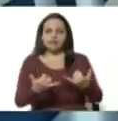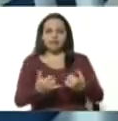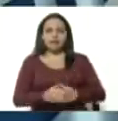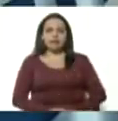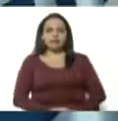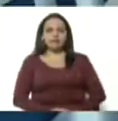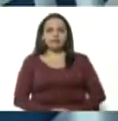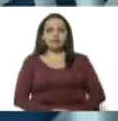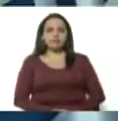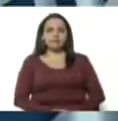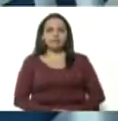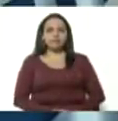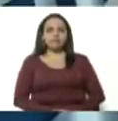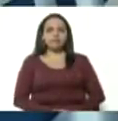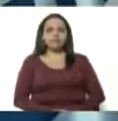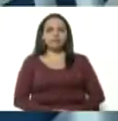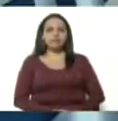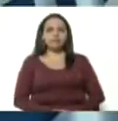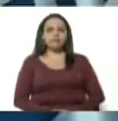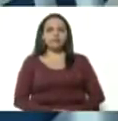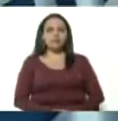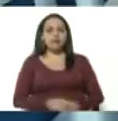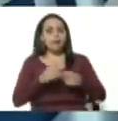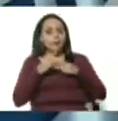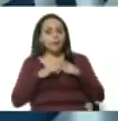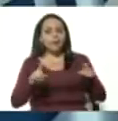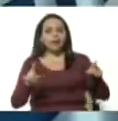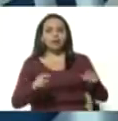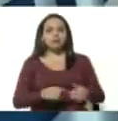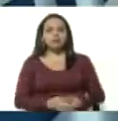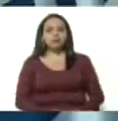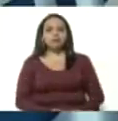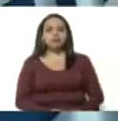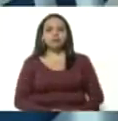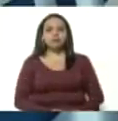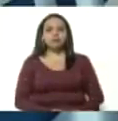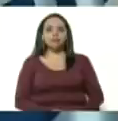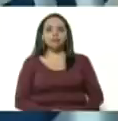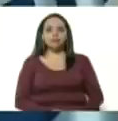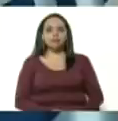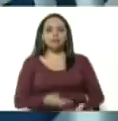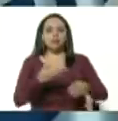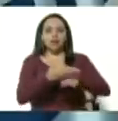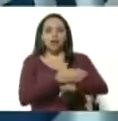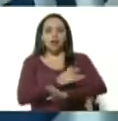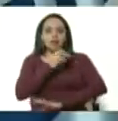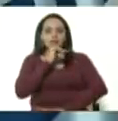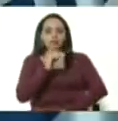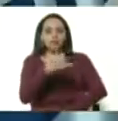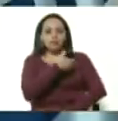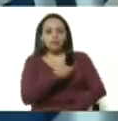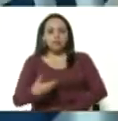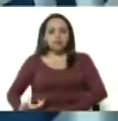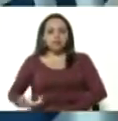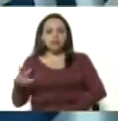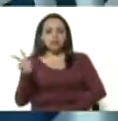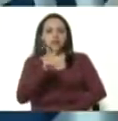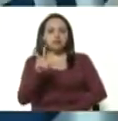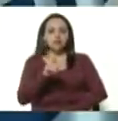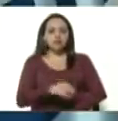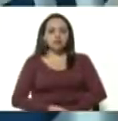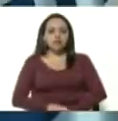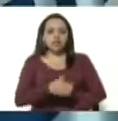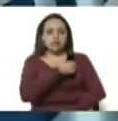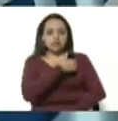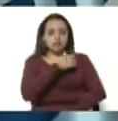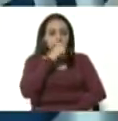mencionados sin embargo como lo informara el ciudadano presidente de la república Nicolás Maduro